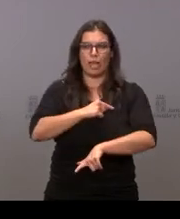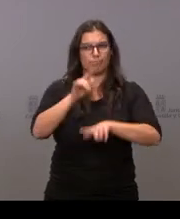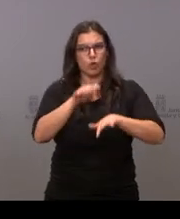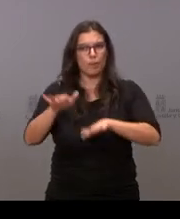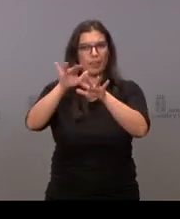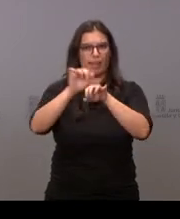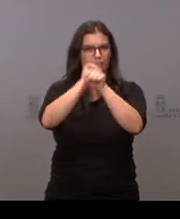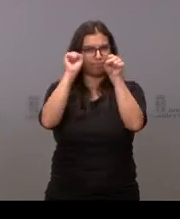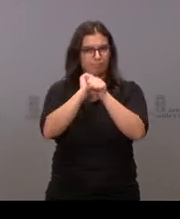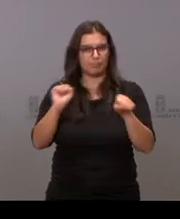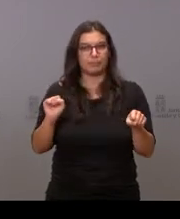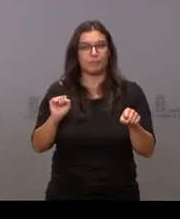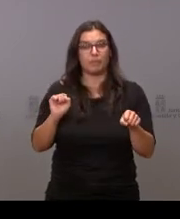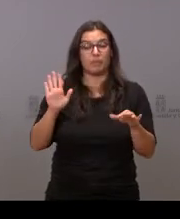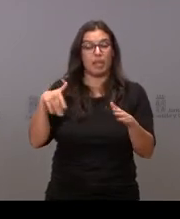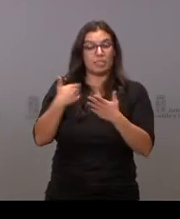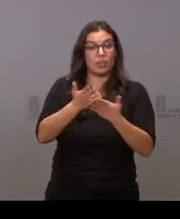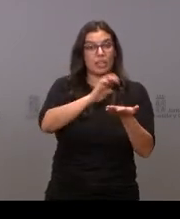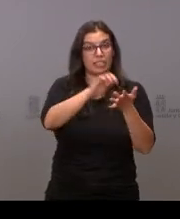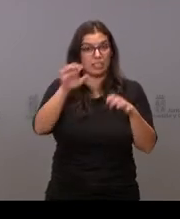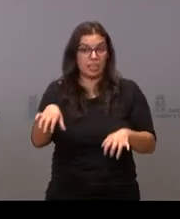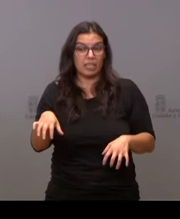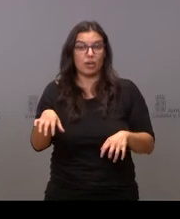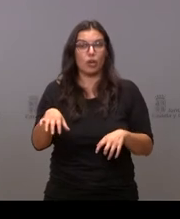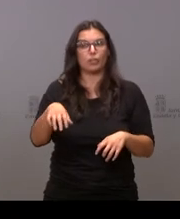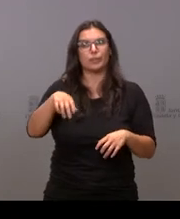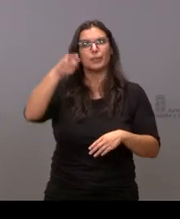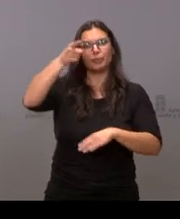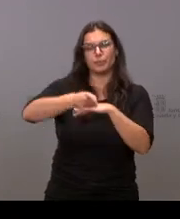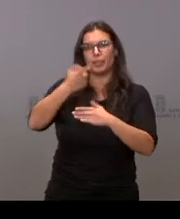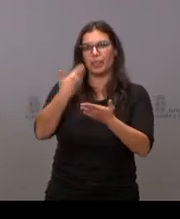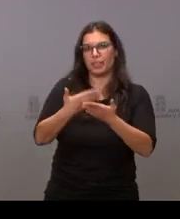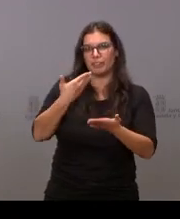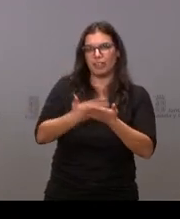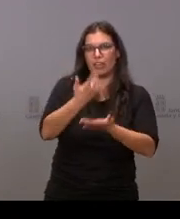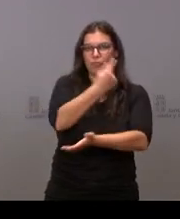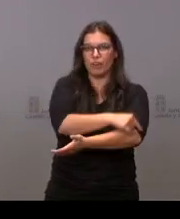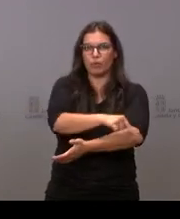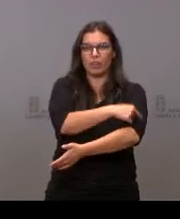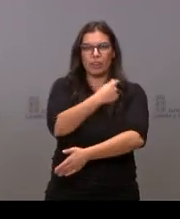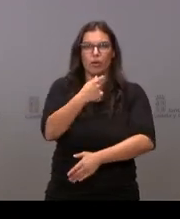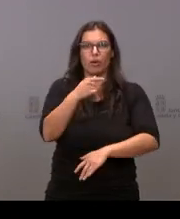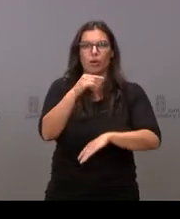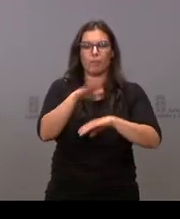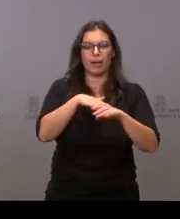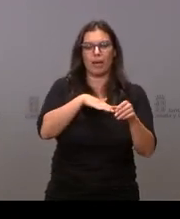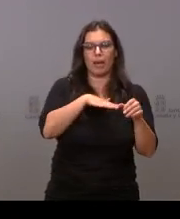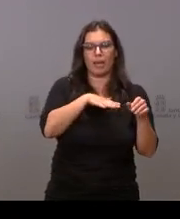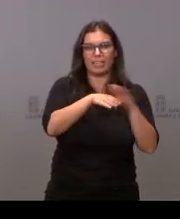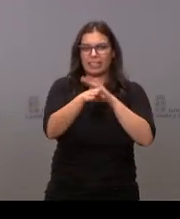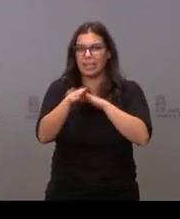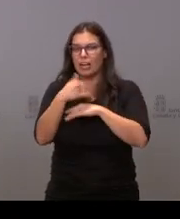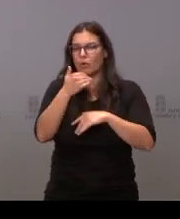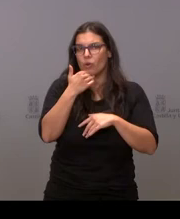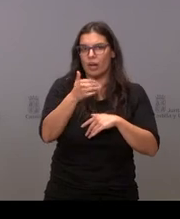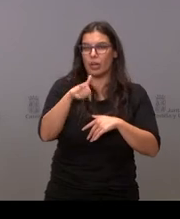aunque Castilla y León hasta ahora no ha sido muy partidaria de utilizar de imponer los certificados de vacunación en algunos ámbitos no sé si se lo